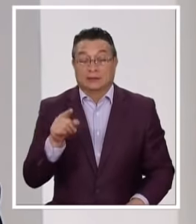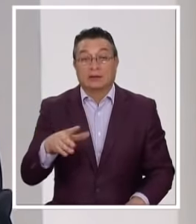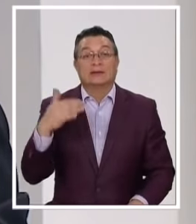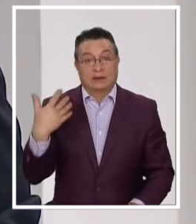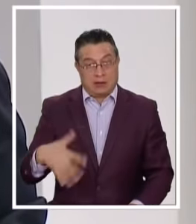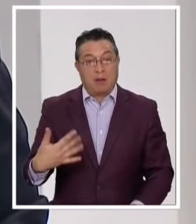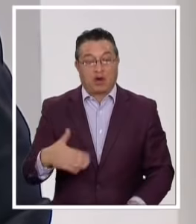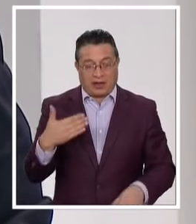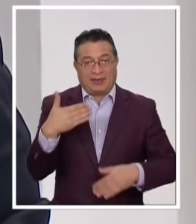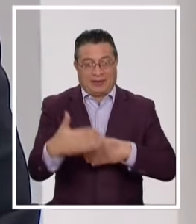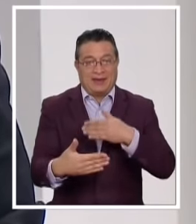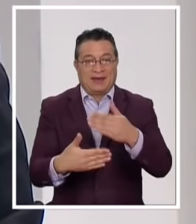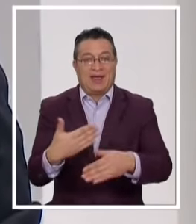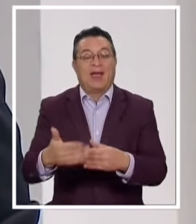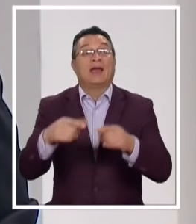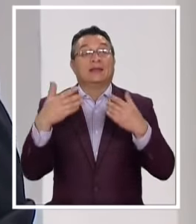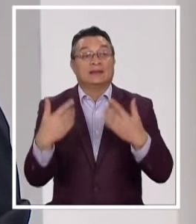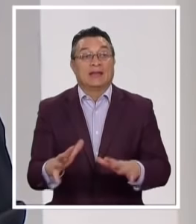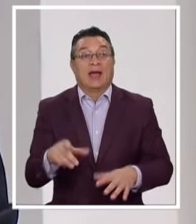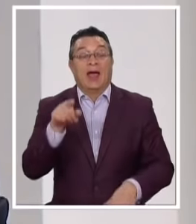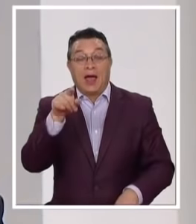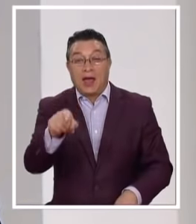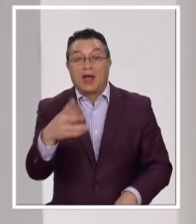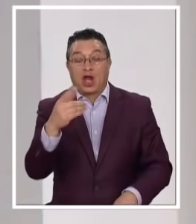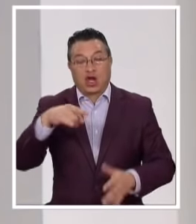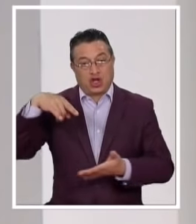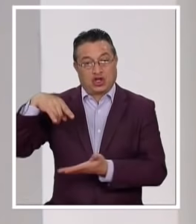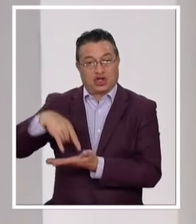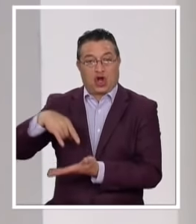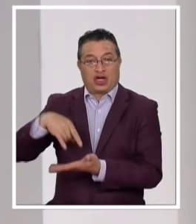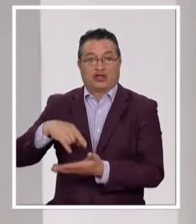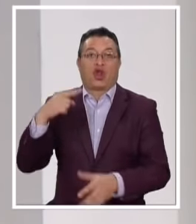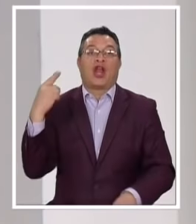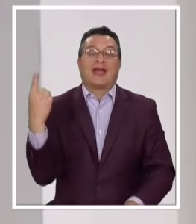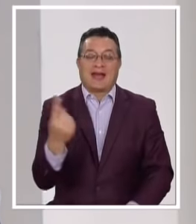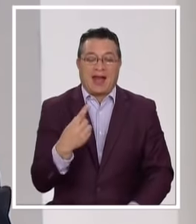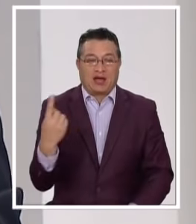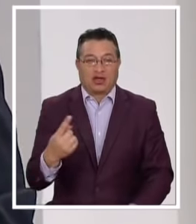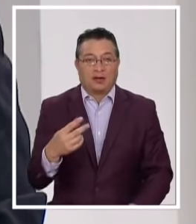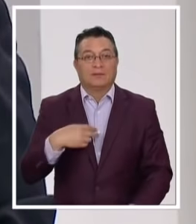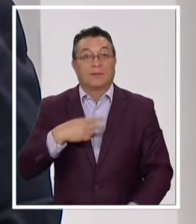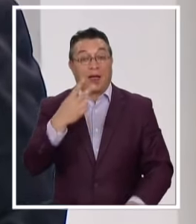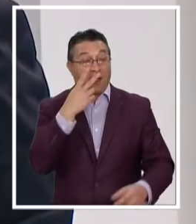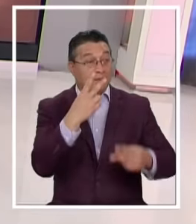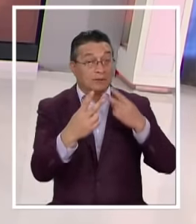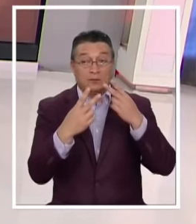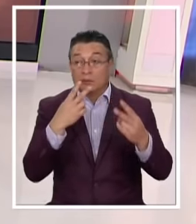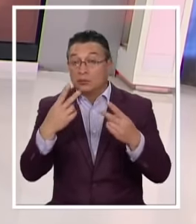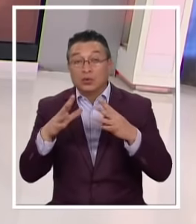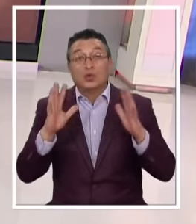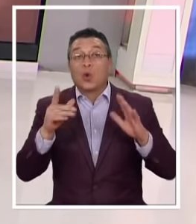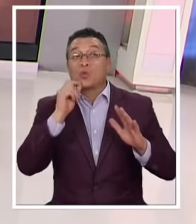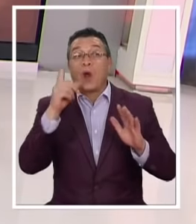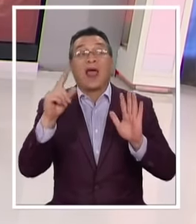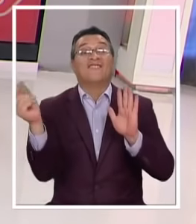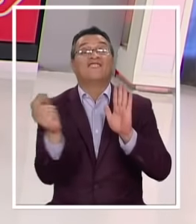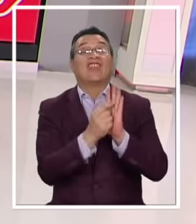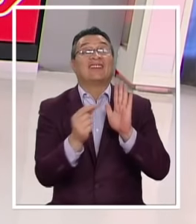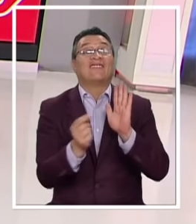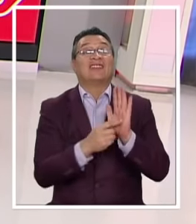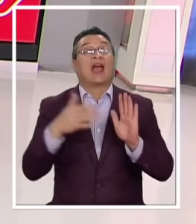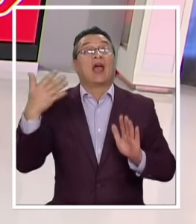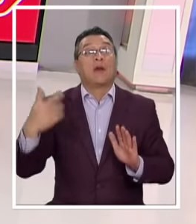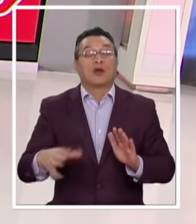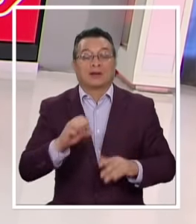claves tal como se han sucedido Jornadas claves en el Congreso Nacional Veamos de inmediato las fechas claves para seguir